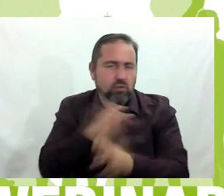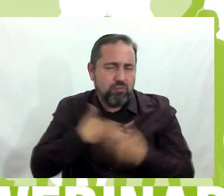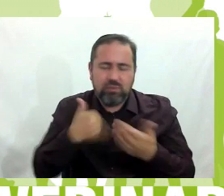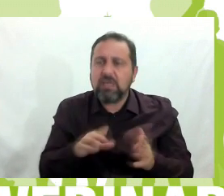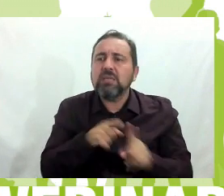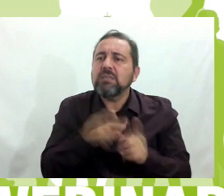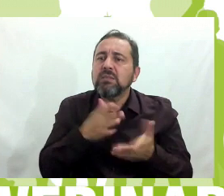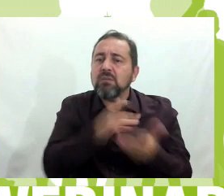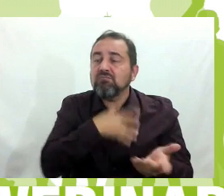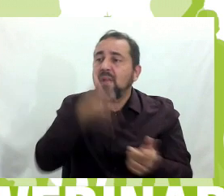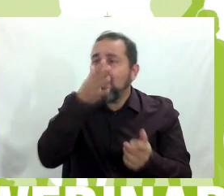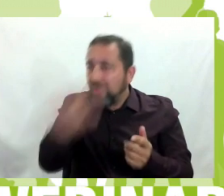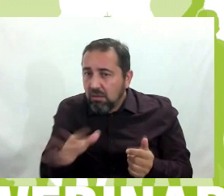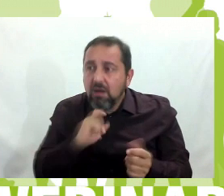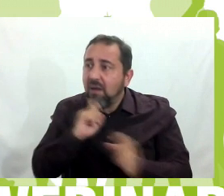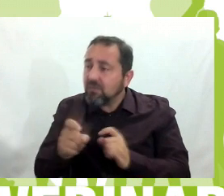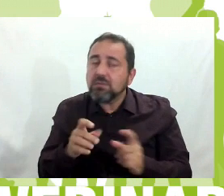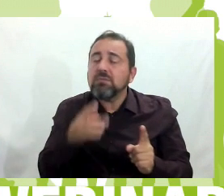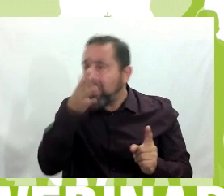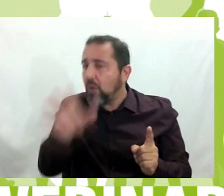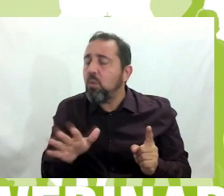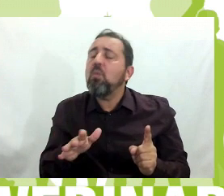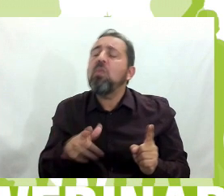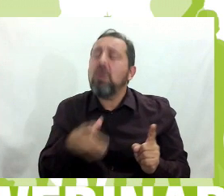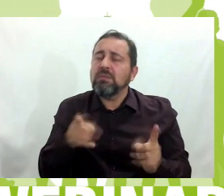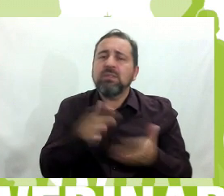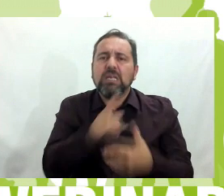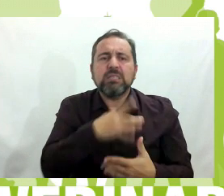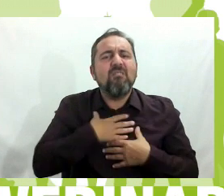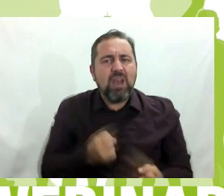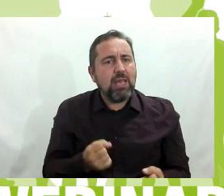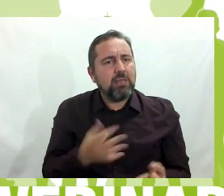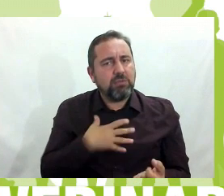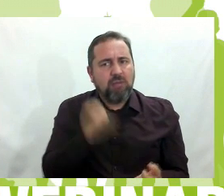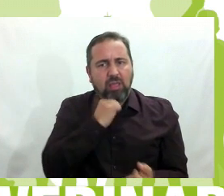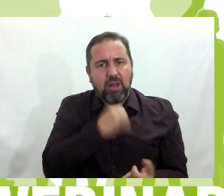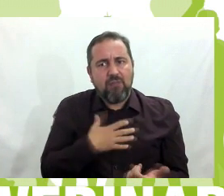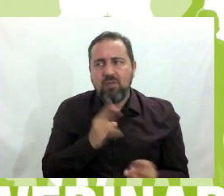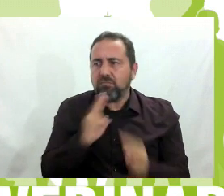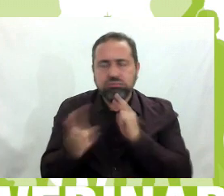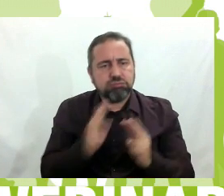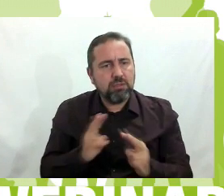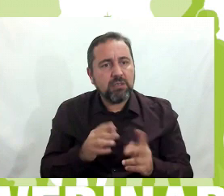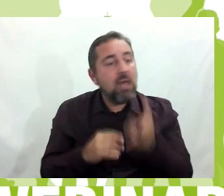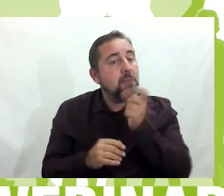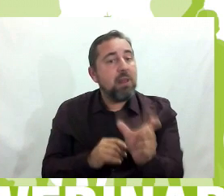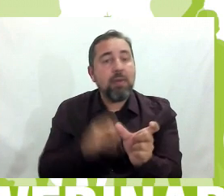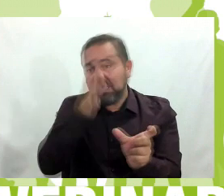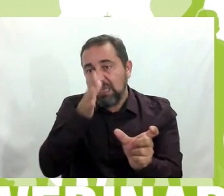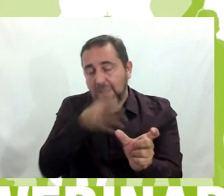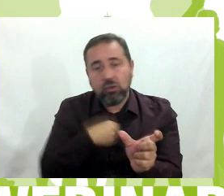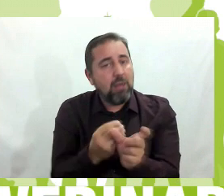actitud valiente. Todos los valientes son los que se atreven a decir cosas. En nuestro cuello la palabra chivato casi ha desaparecido.